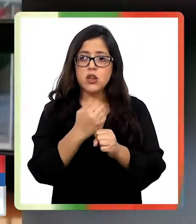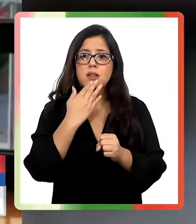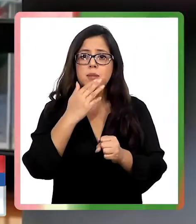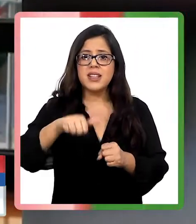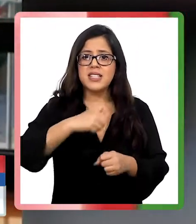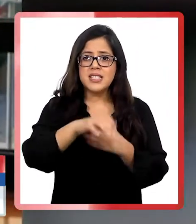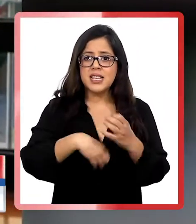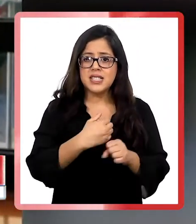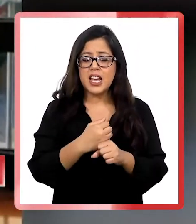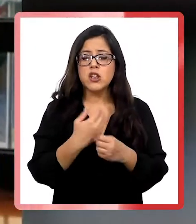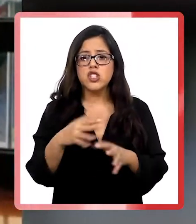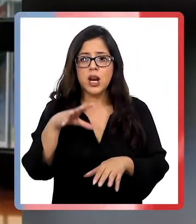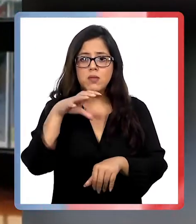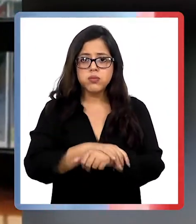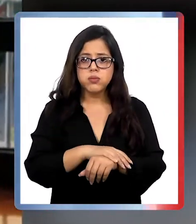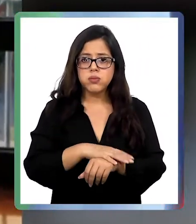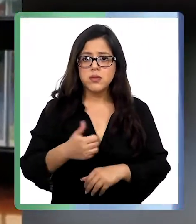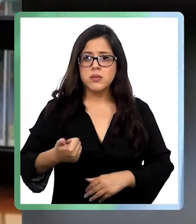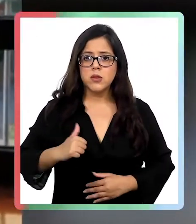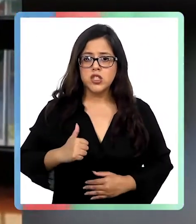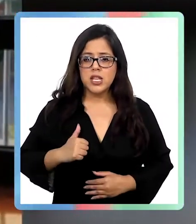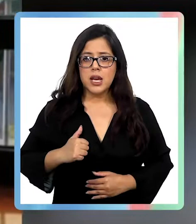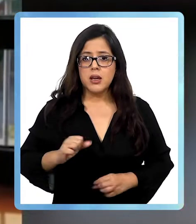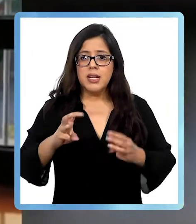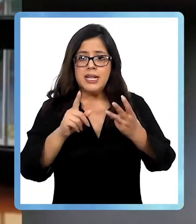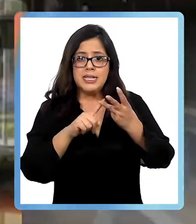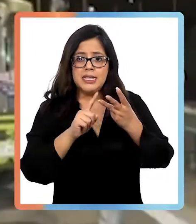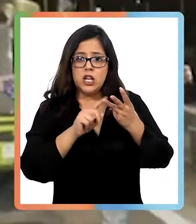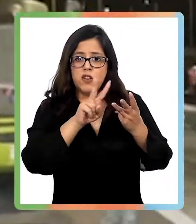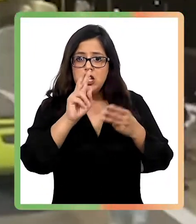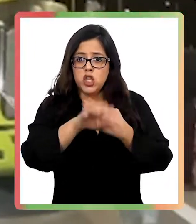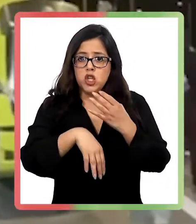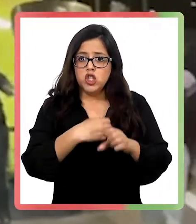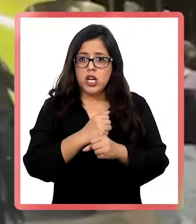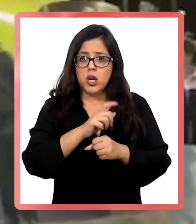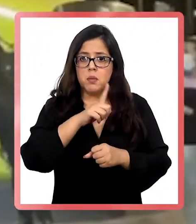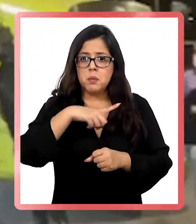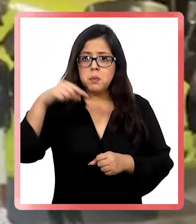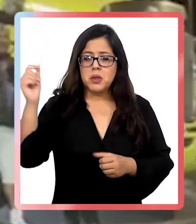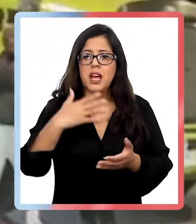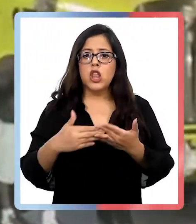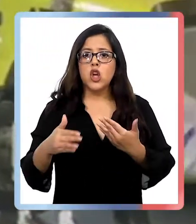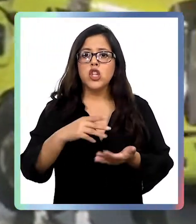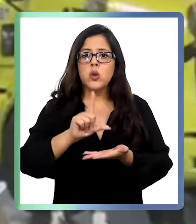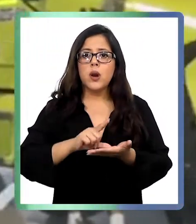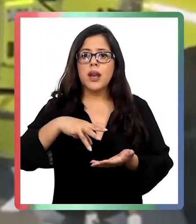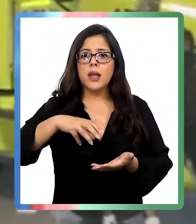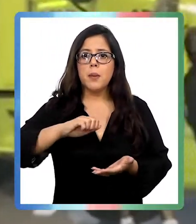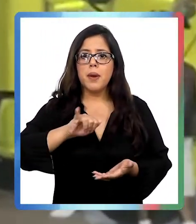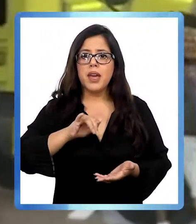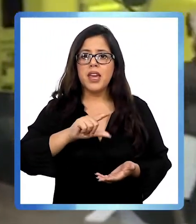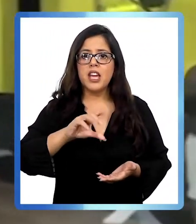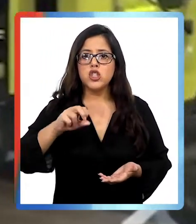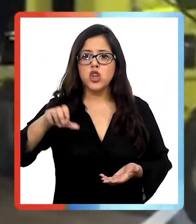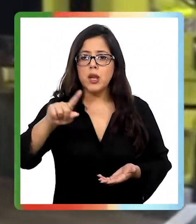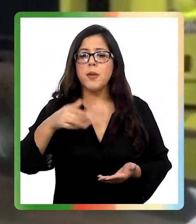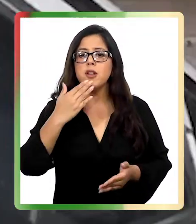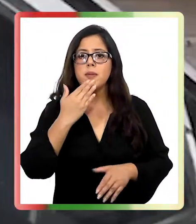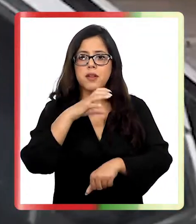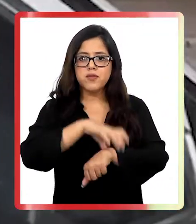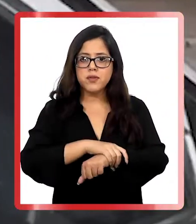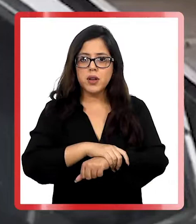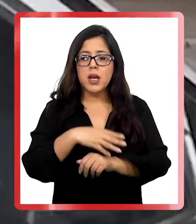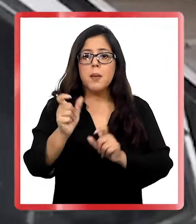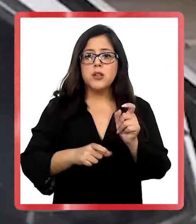16 años fueron detenidos por la policía. El tercero, de 22 años, escapó a Mejillones, pero también fue detenido.